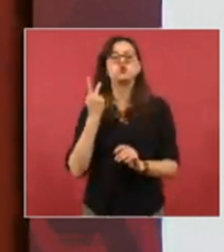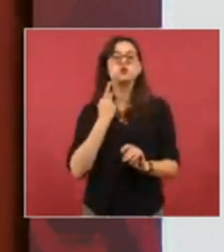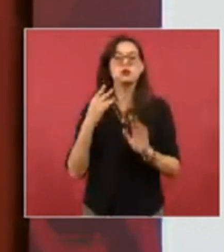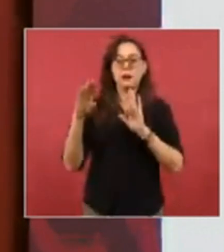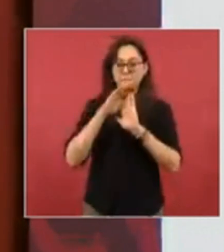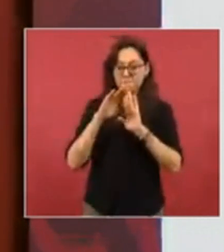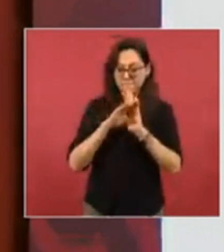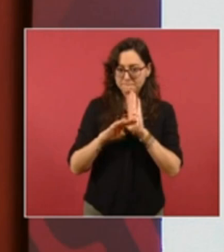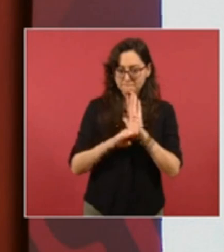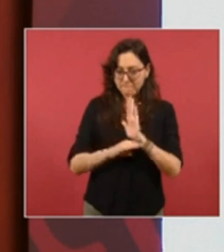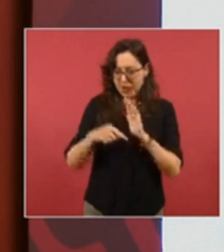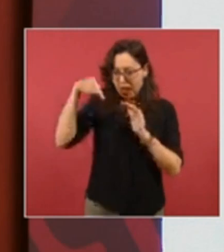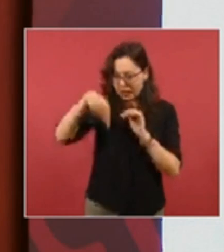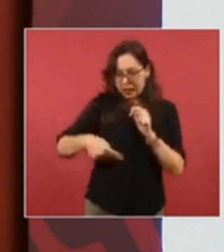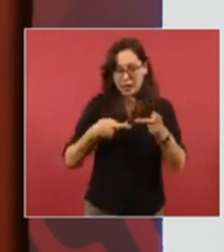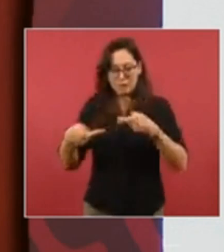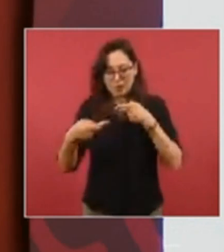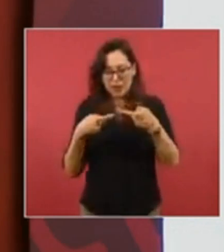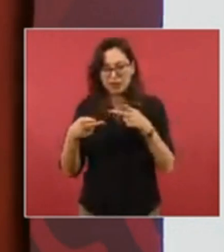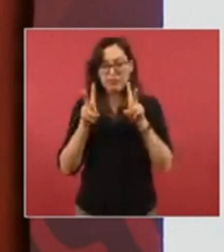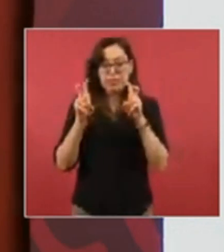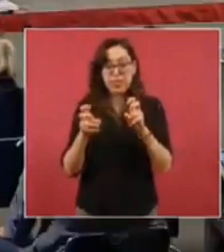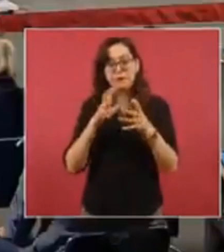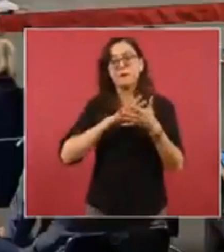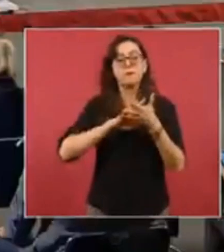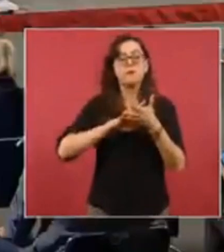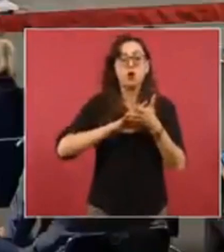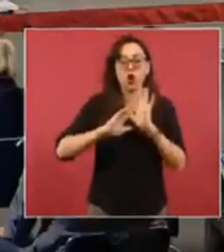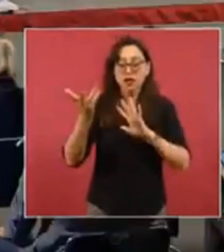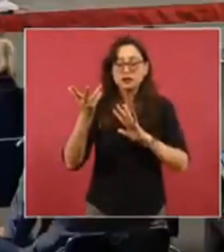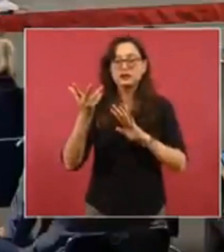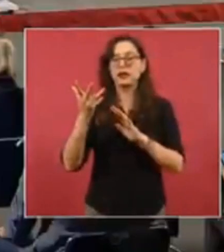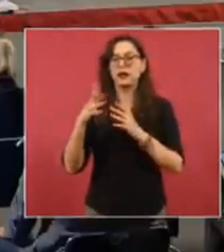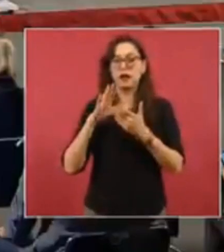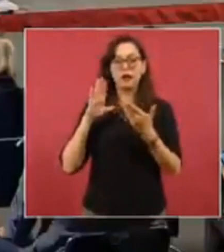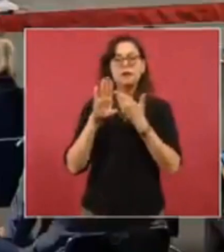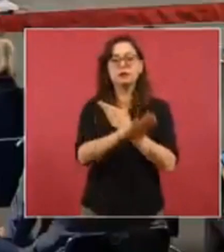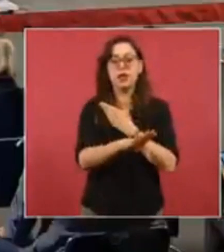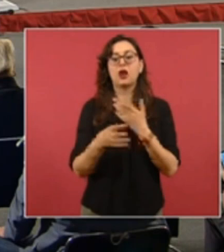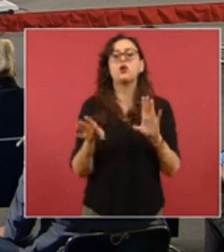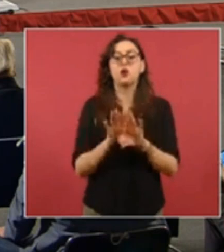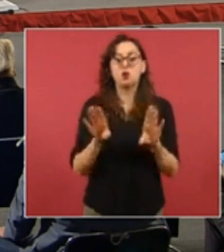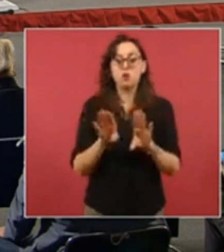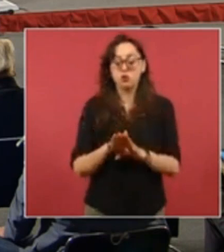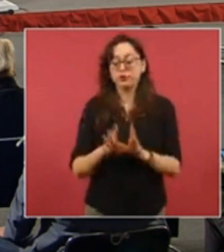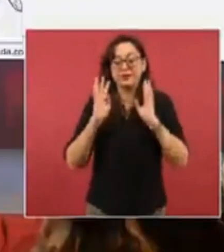para enfrentar el flagelo de la violencia ¿y en qué consiste esa política?